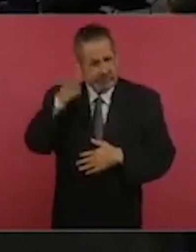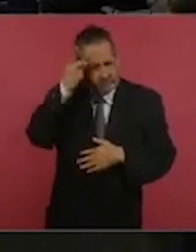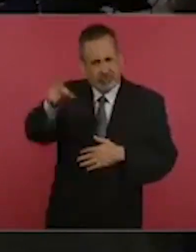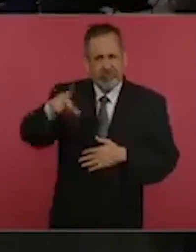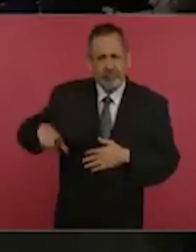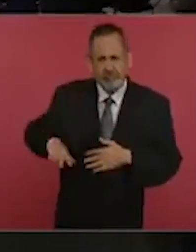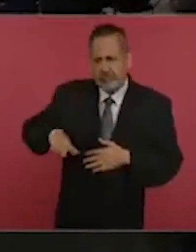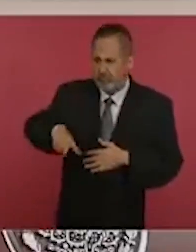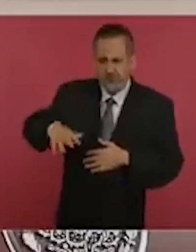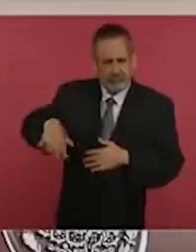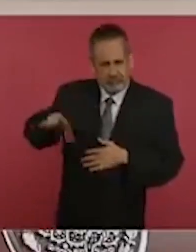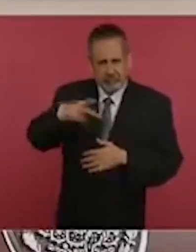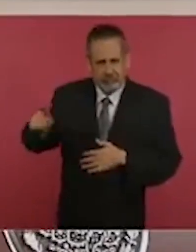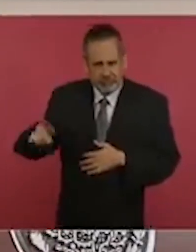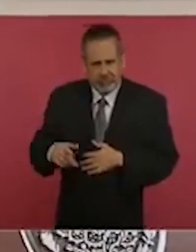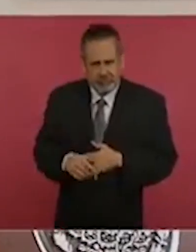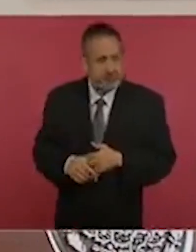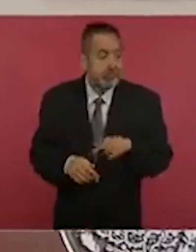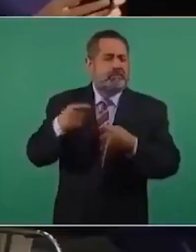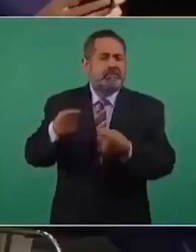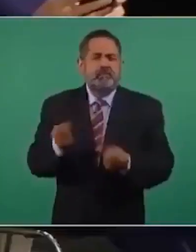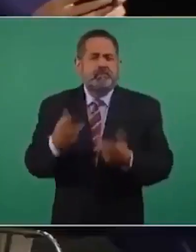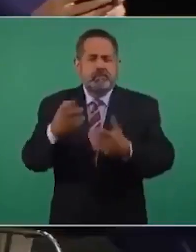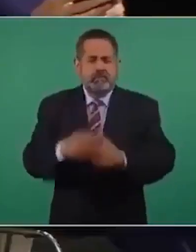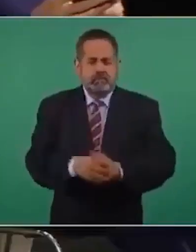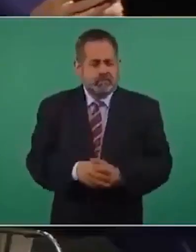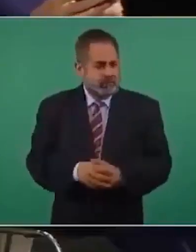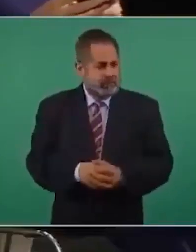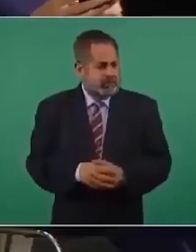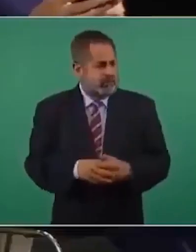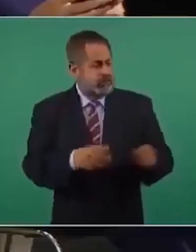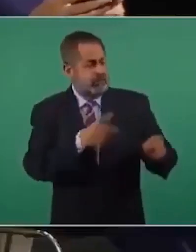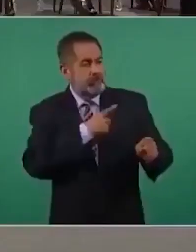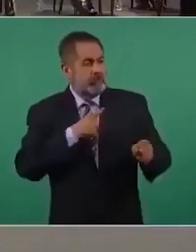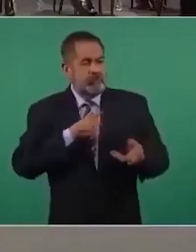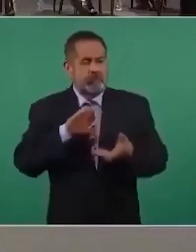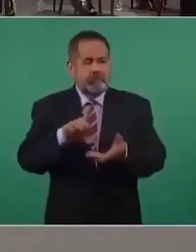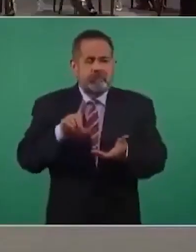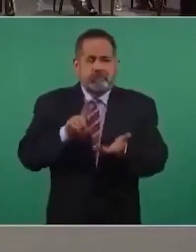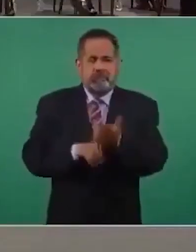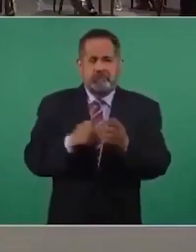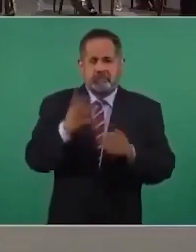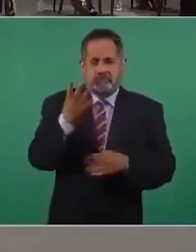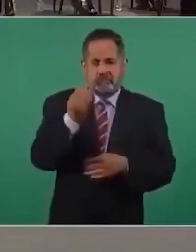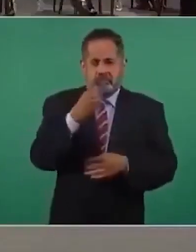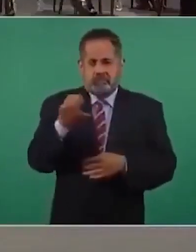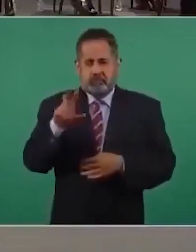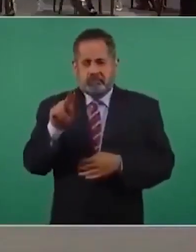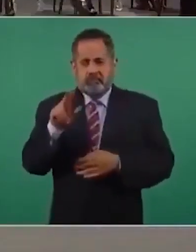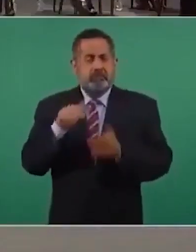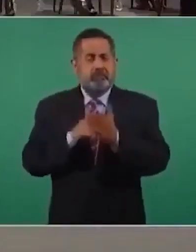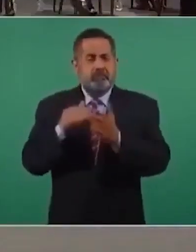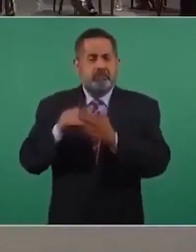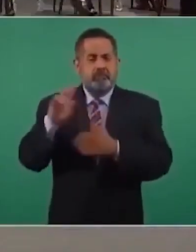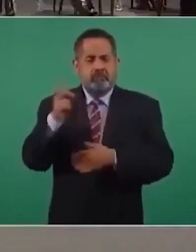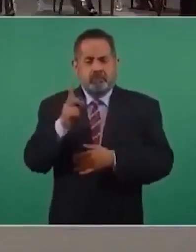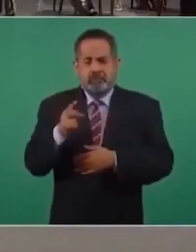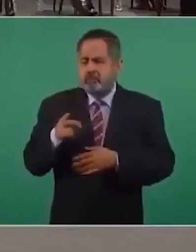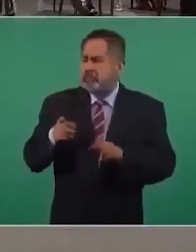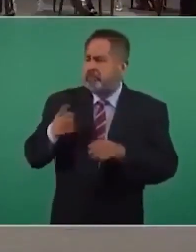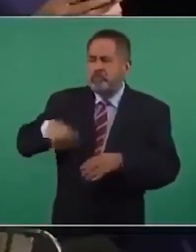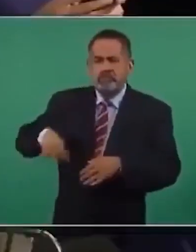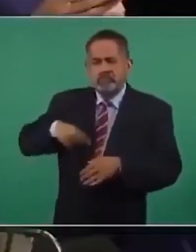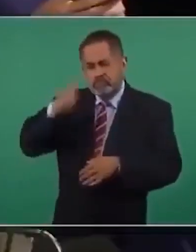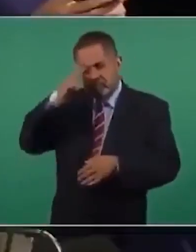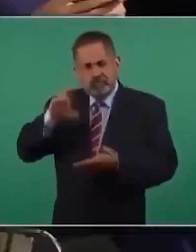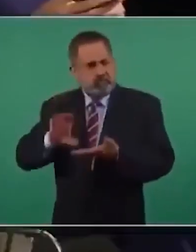Acá estamos hablando de privilegios. La deuda asciende a alrededor de 980 millones de dólares. ¿Y cómo se va a pagar